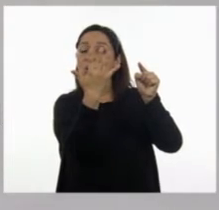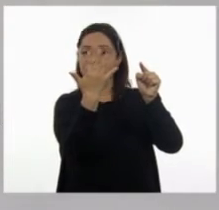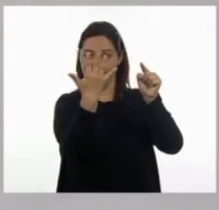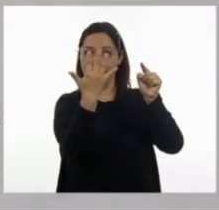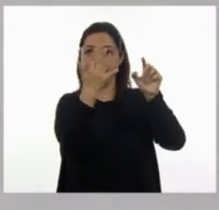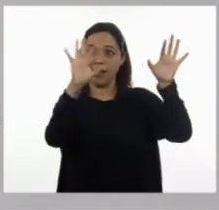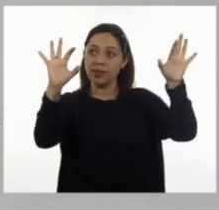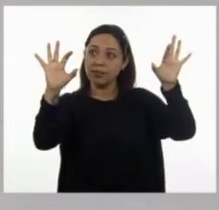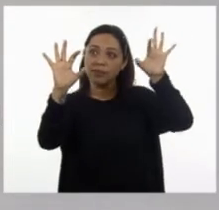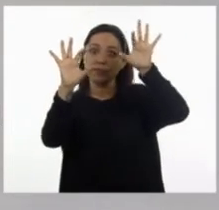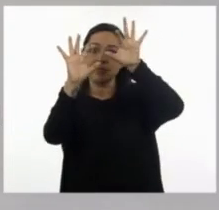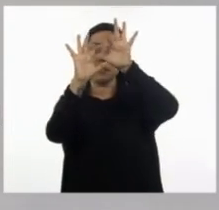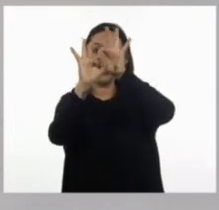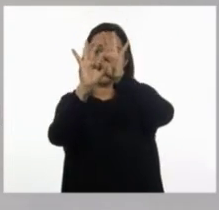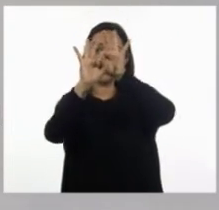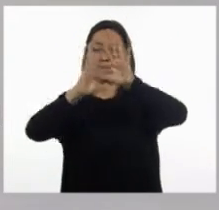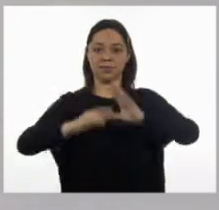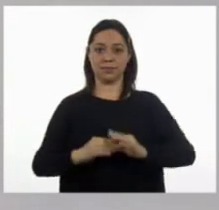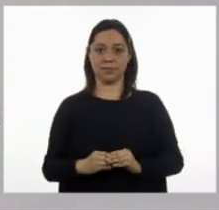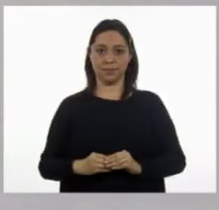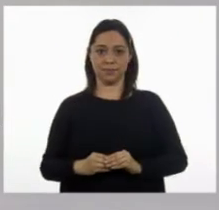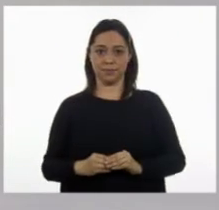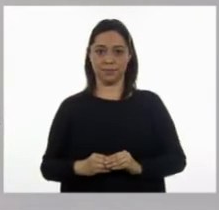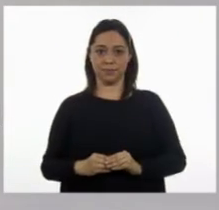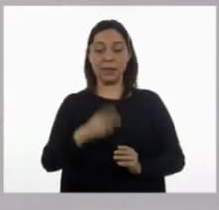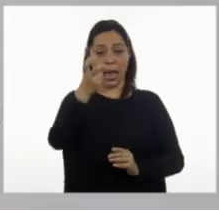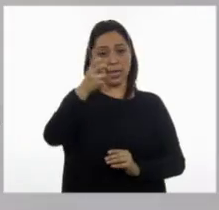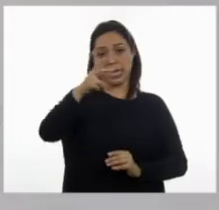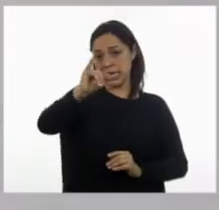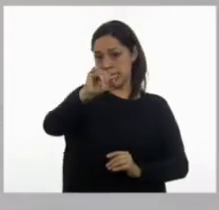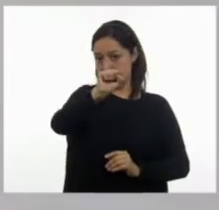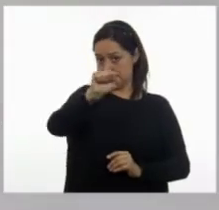Entonces, ahí estaría el lugar de Isaac. Isaac.